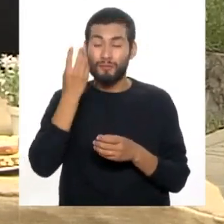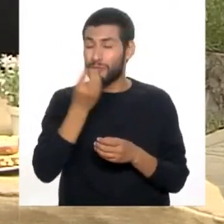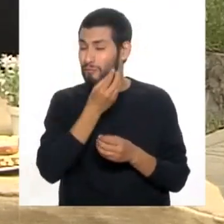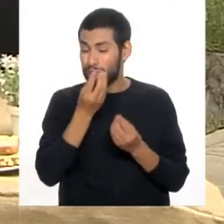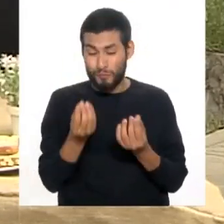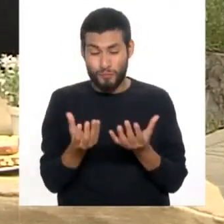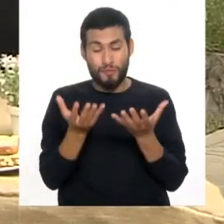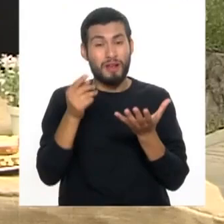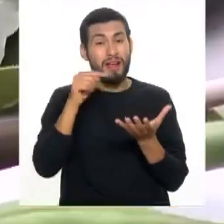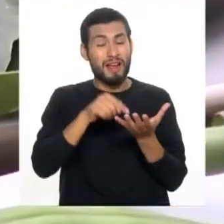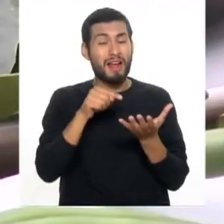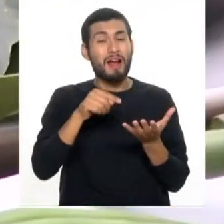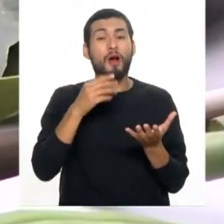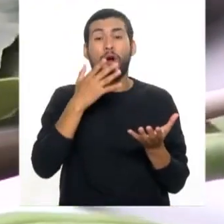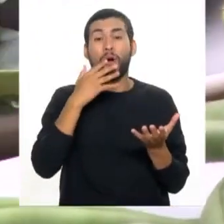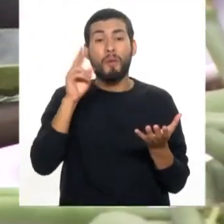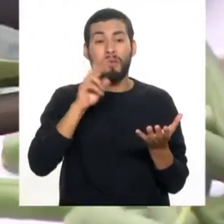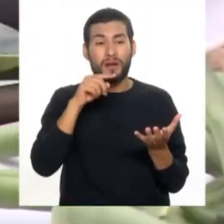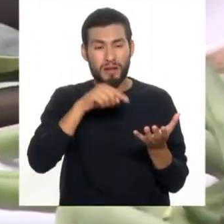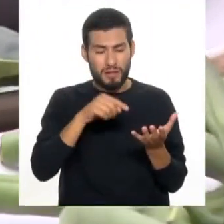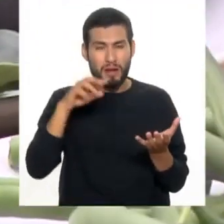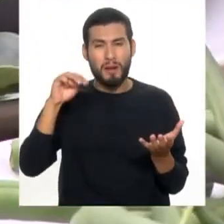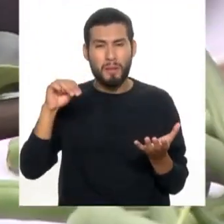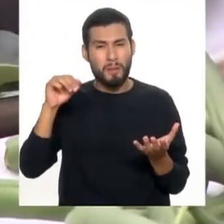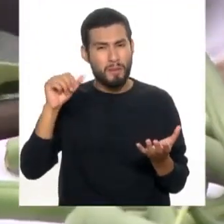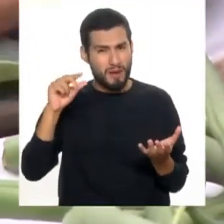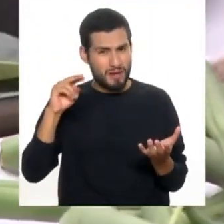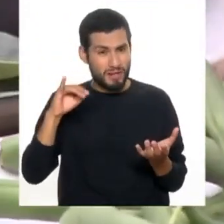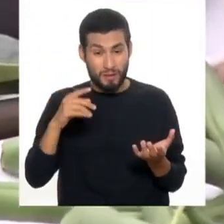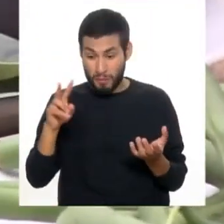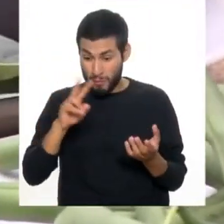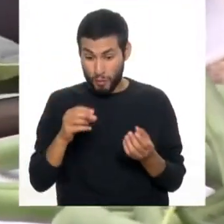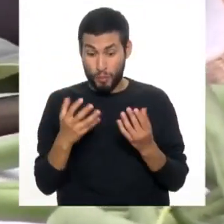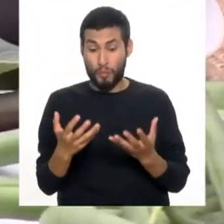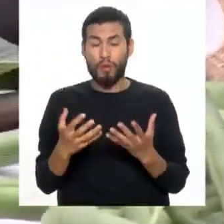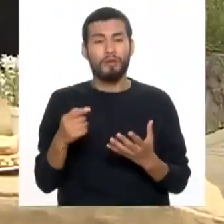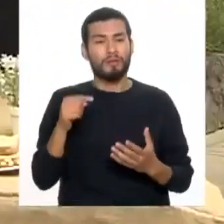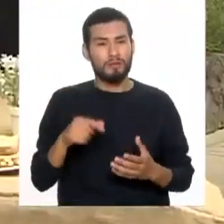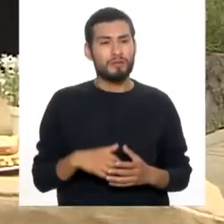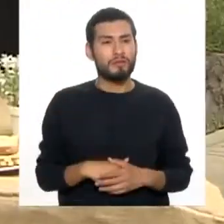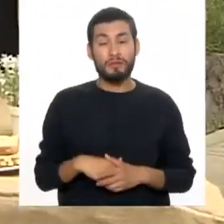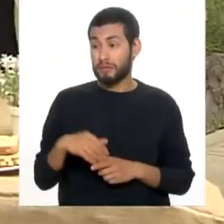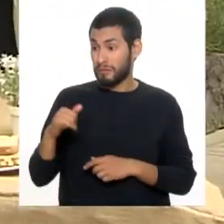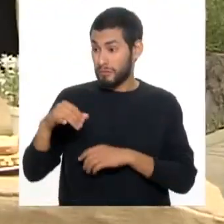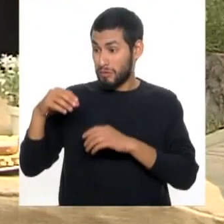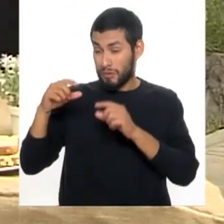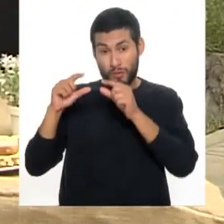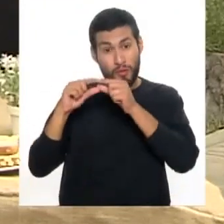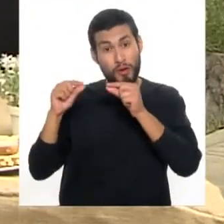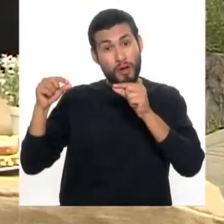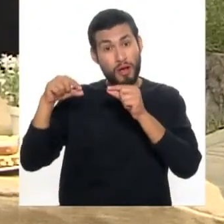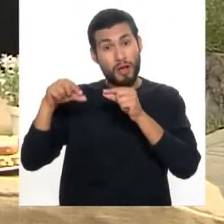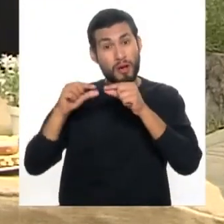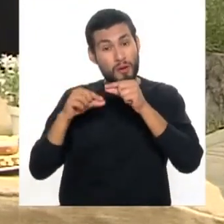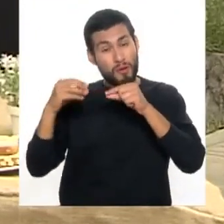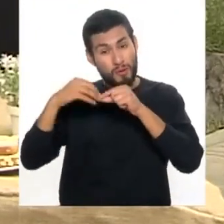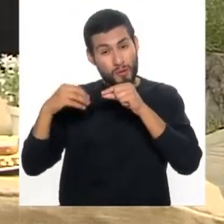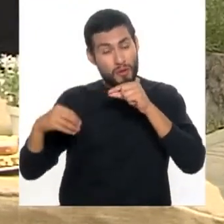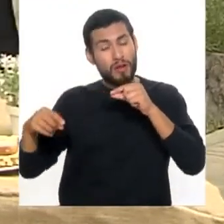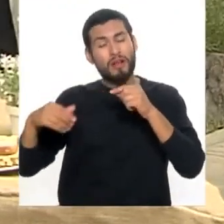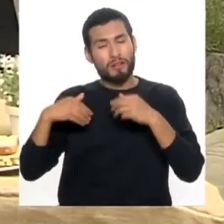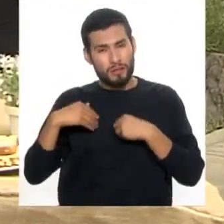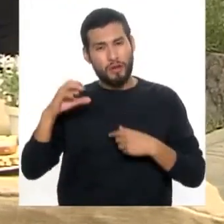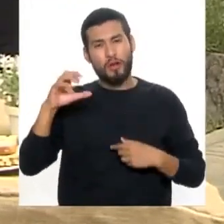clorofila es el magnesio. Entonces, todo lo que tenga verde intenso va a tener magnesio. ¿Como las vainitas, por ejemplo, Milín? Las vainitas también tendrían porque tiene